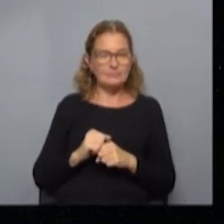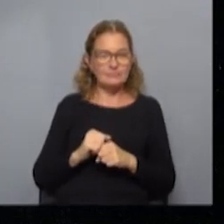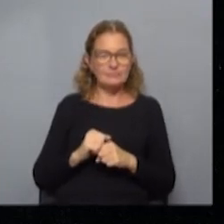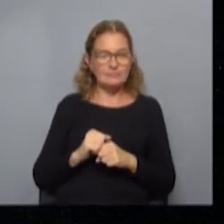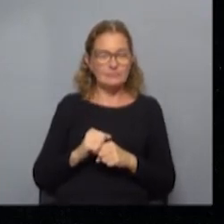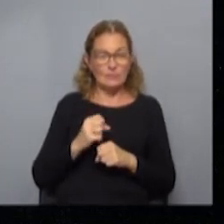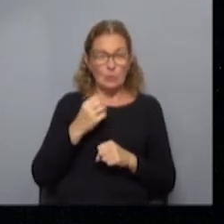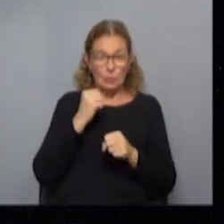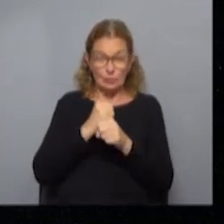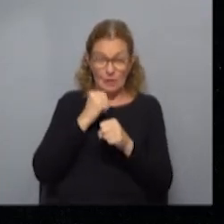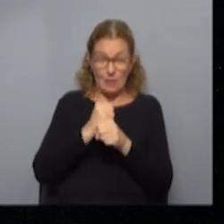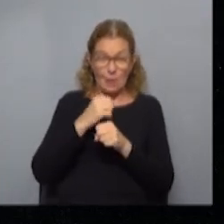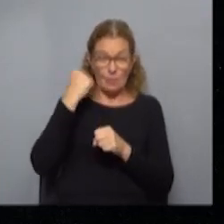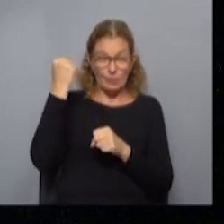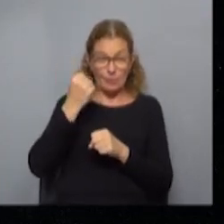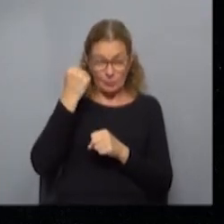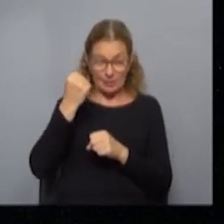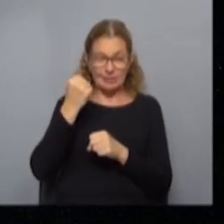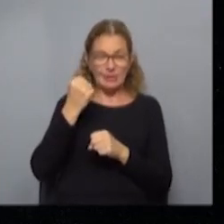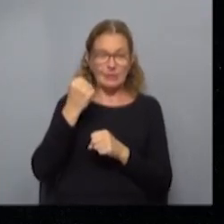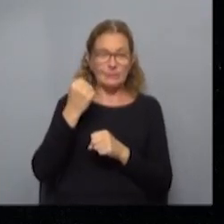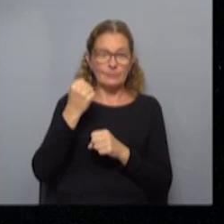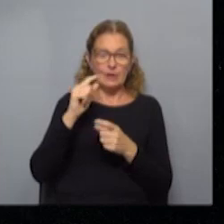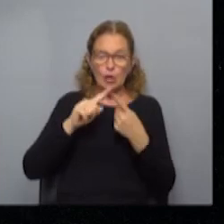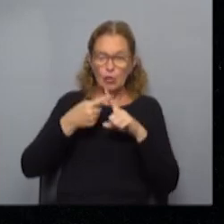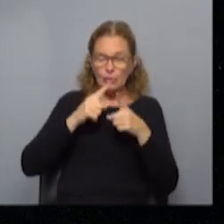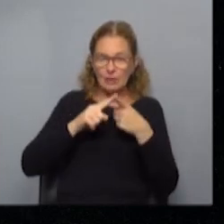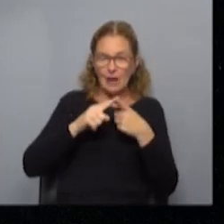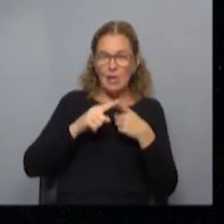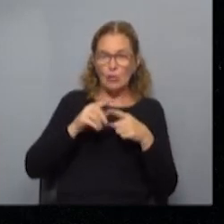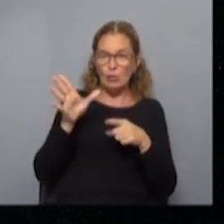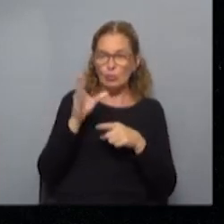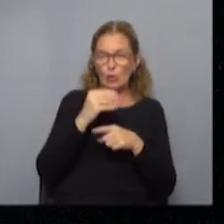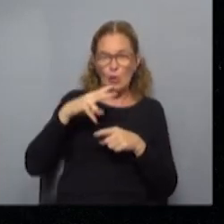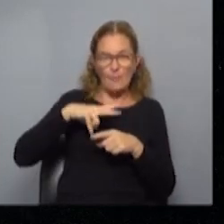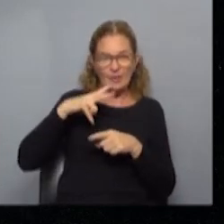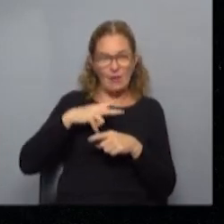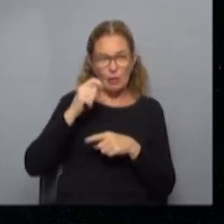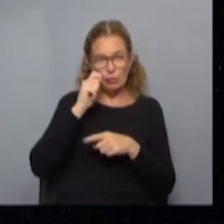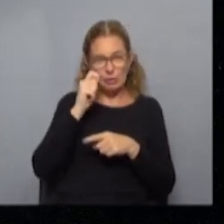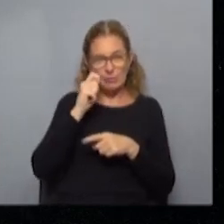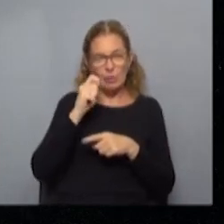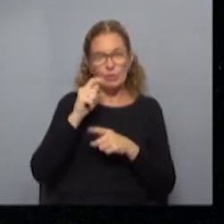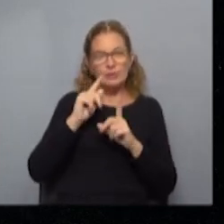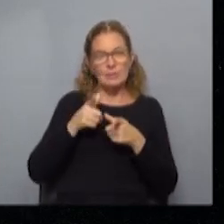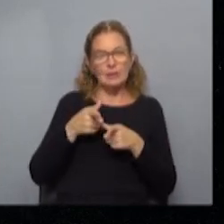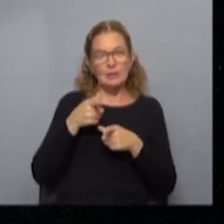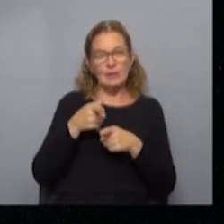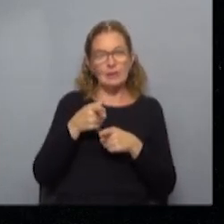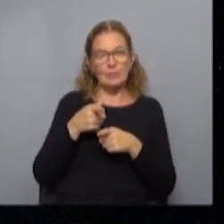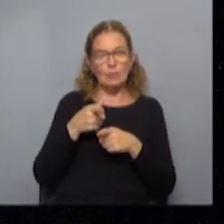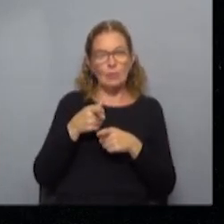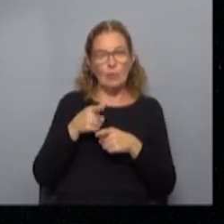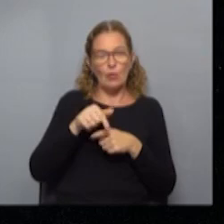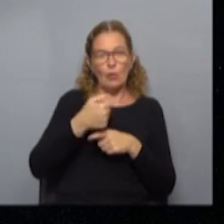Sí, hubo un trabajo importante que se coordinó con los operadores privados, la particularidad que nosotros